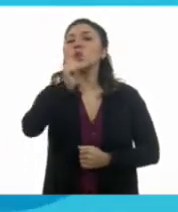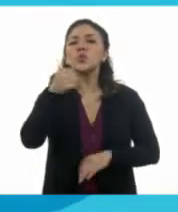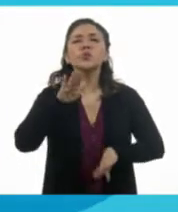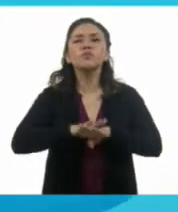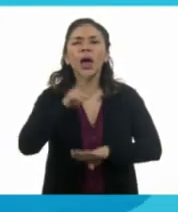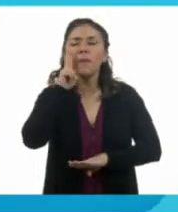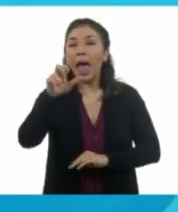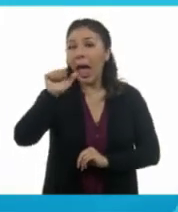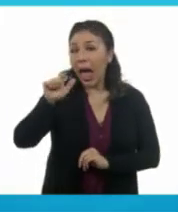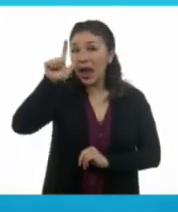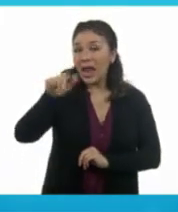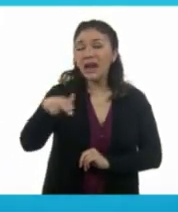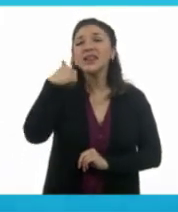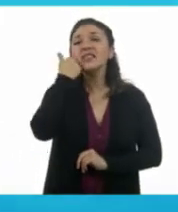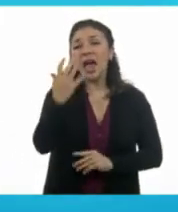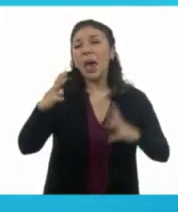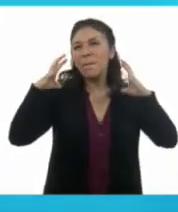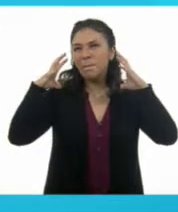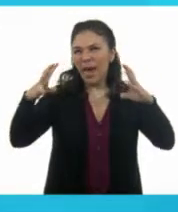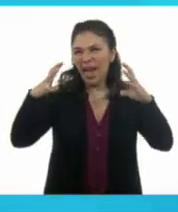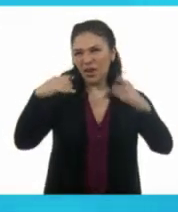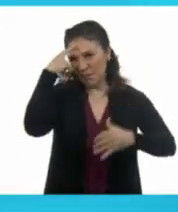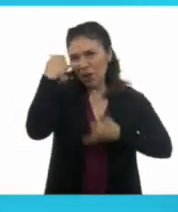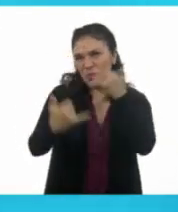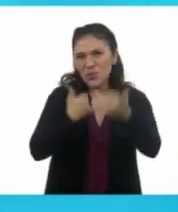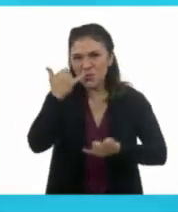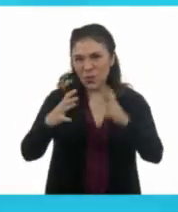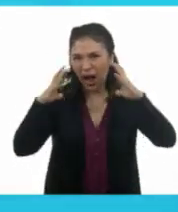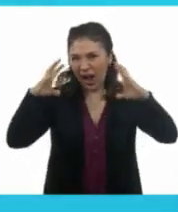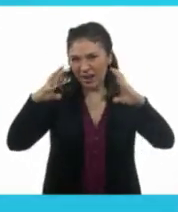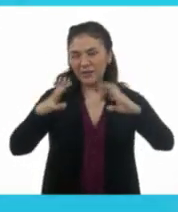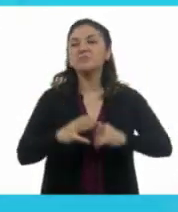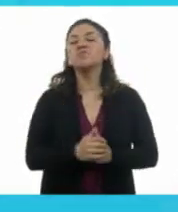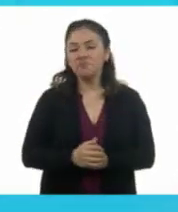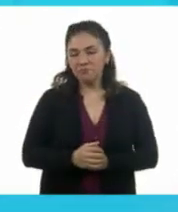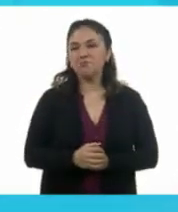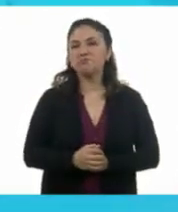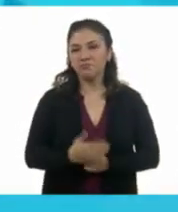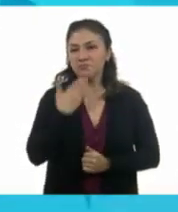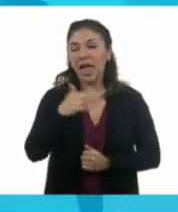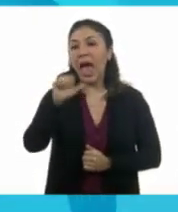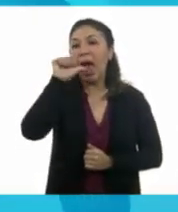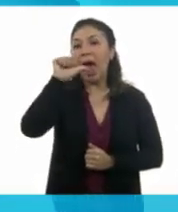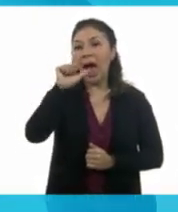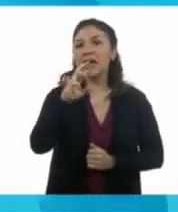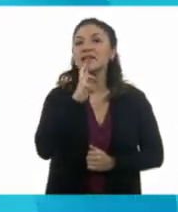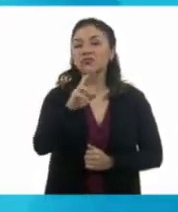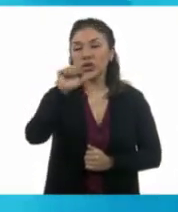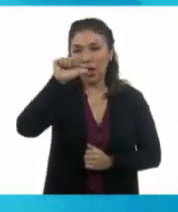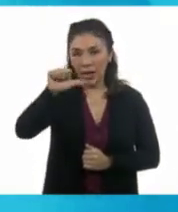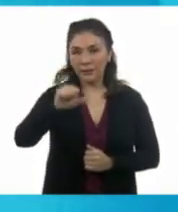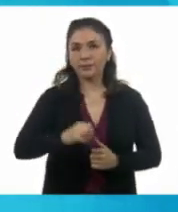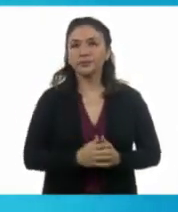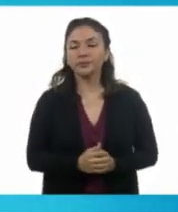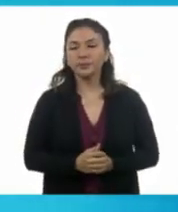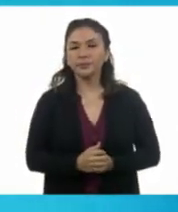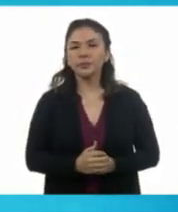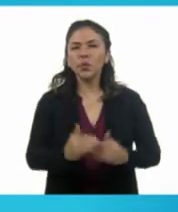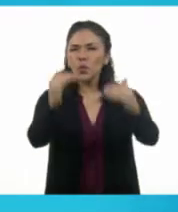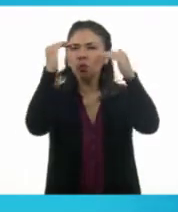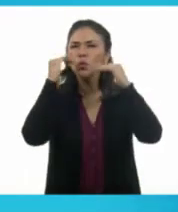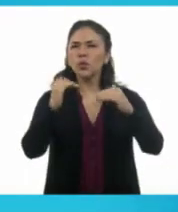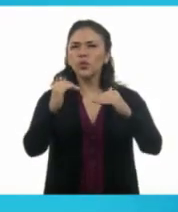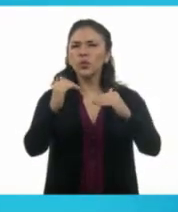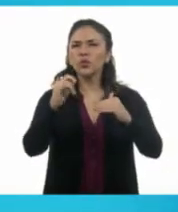Para Alan, una pelota grande en el inciso A. Ok. Alan, vamos a ponerle en el inciso A. Muy bien.